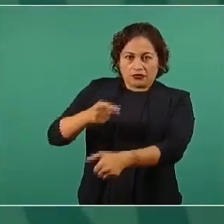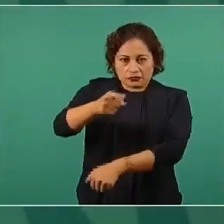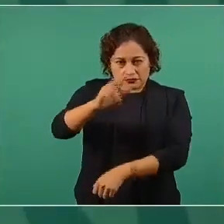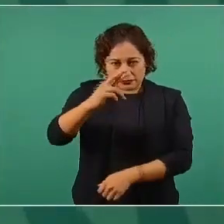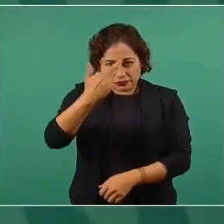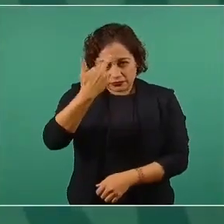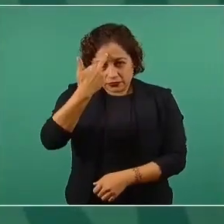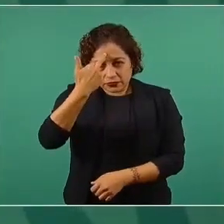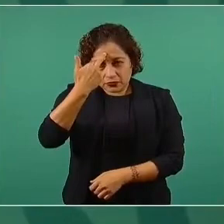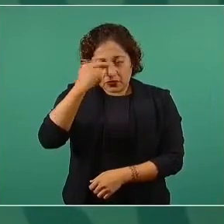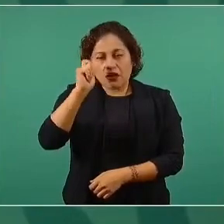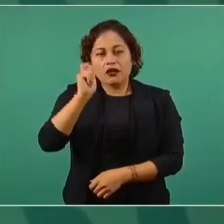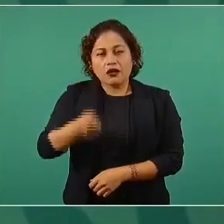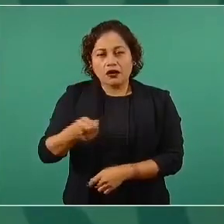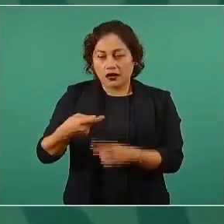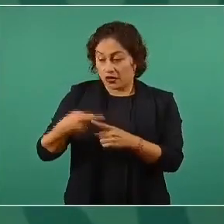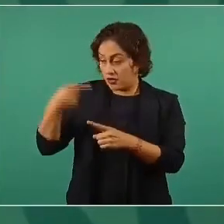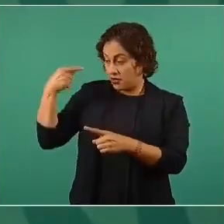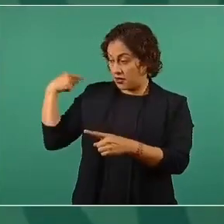México en los últimos